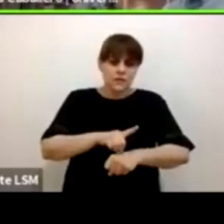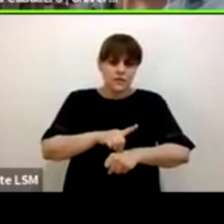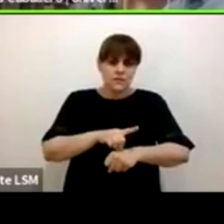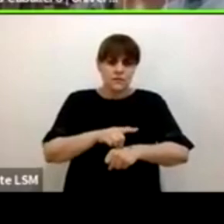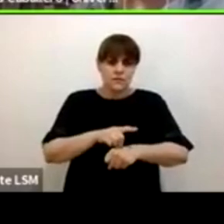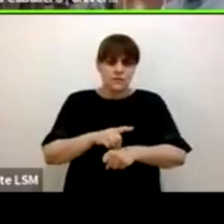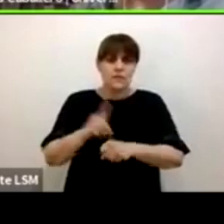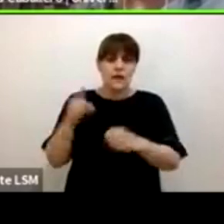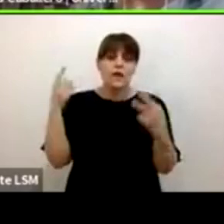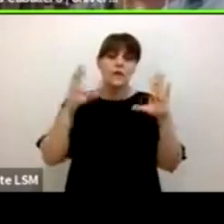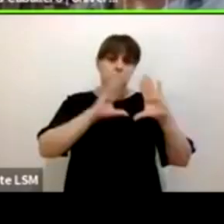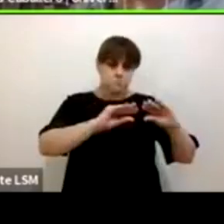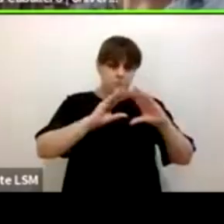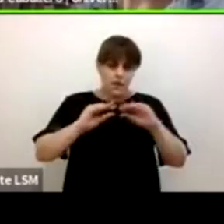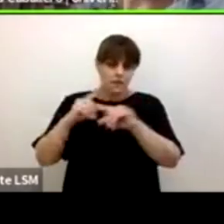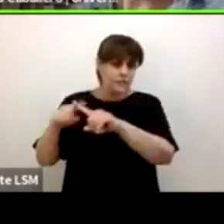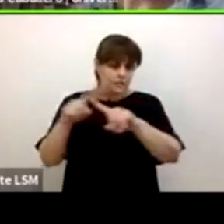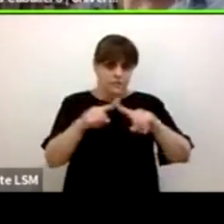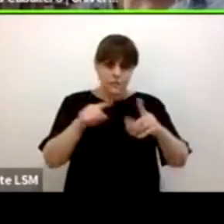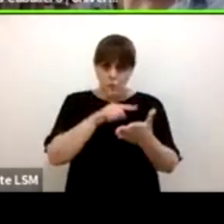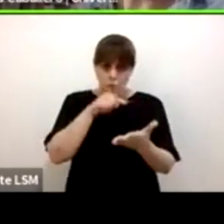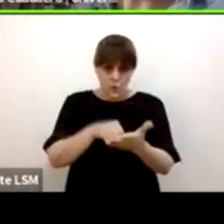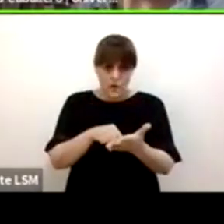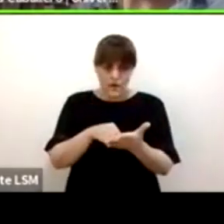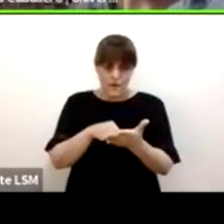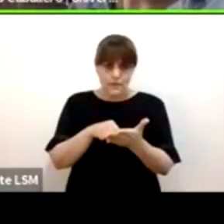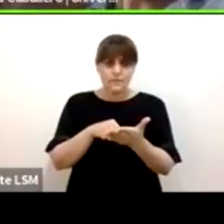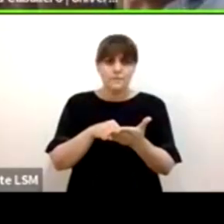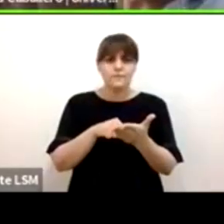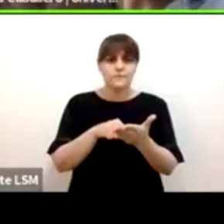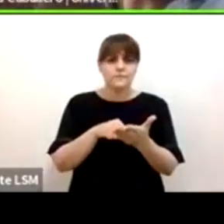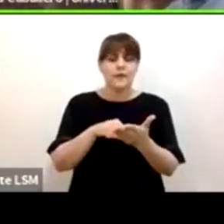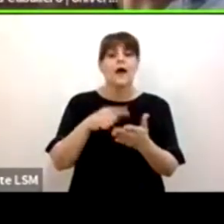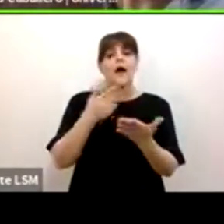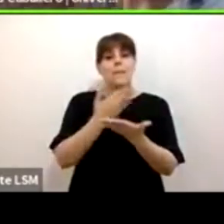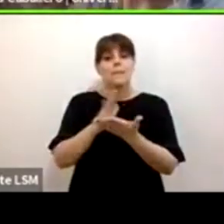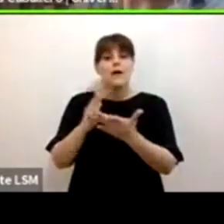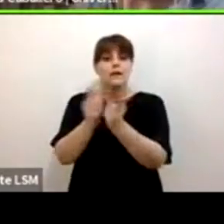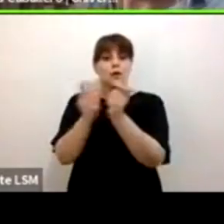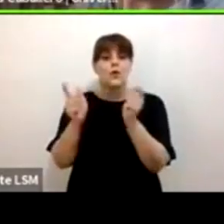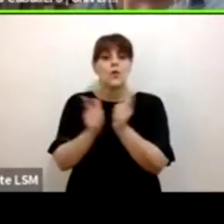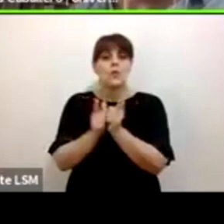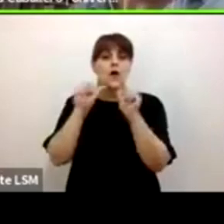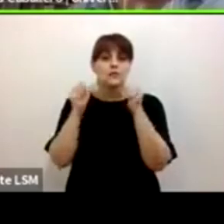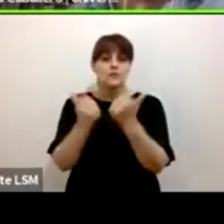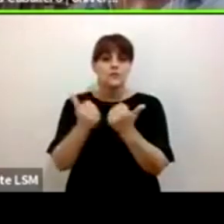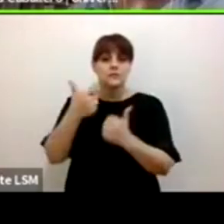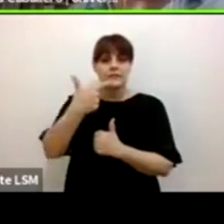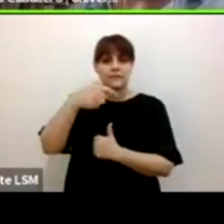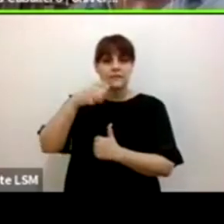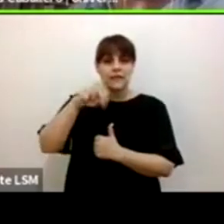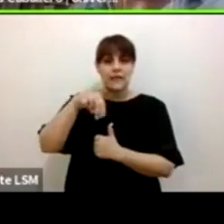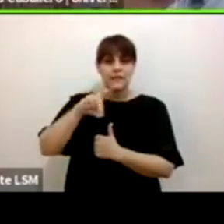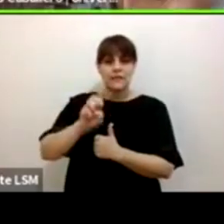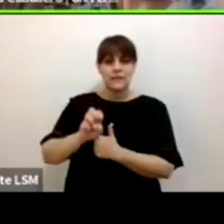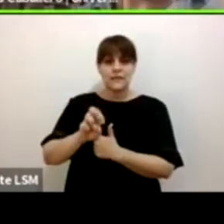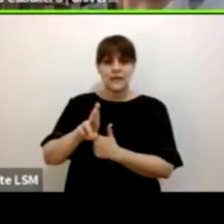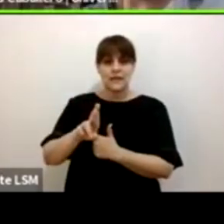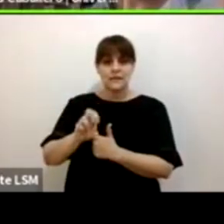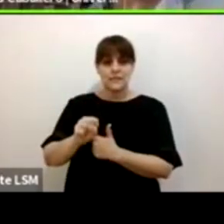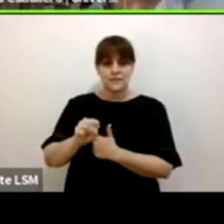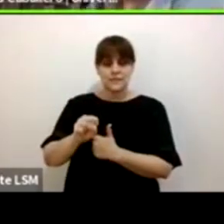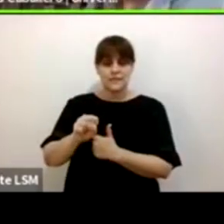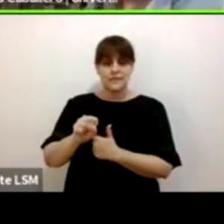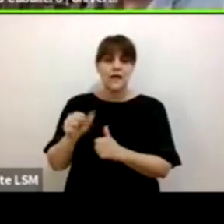en el ITAM y en Flaxo México, además que está en Genders, que nos estaba platicando ahora de esta asociación civil.